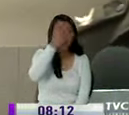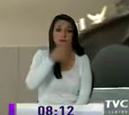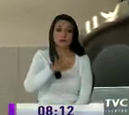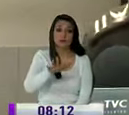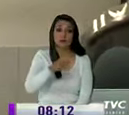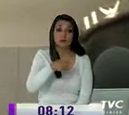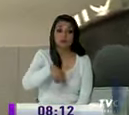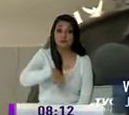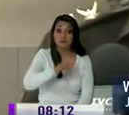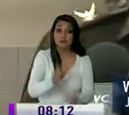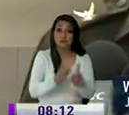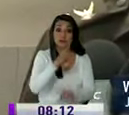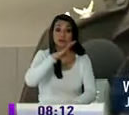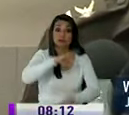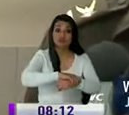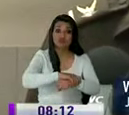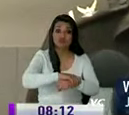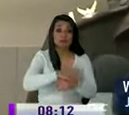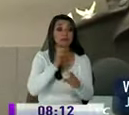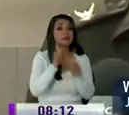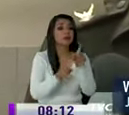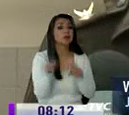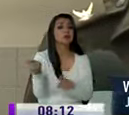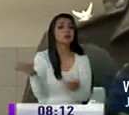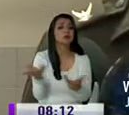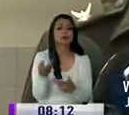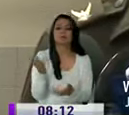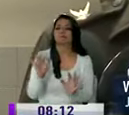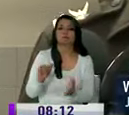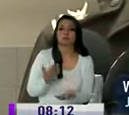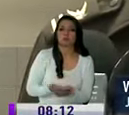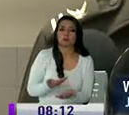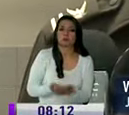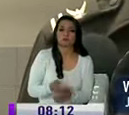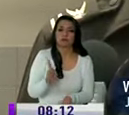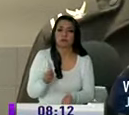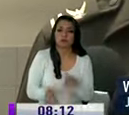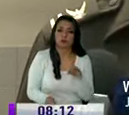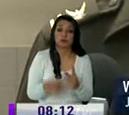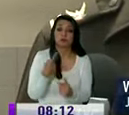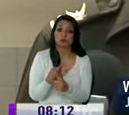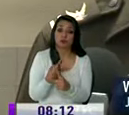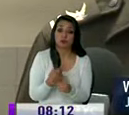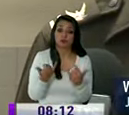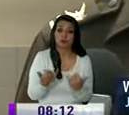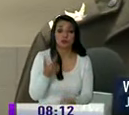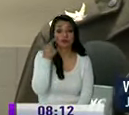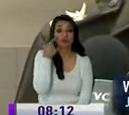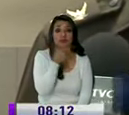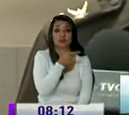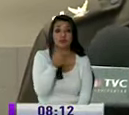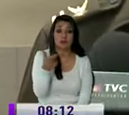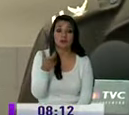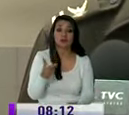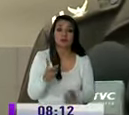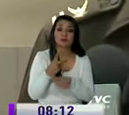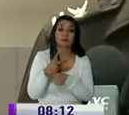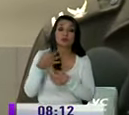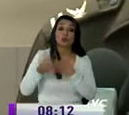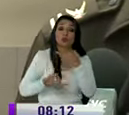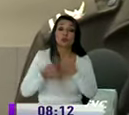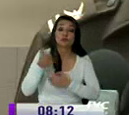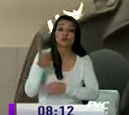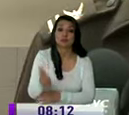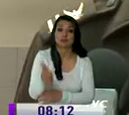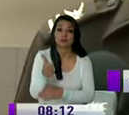no pudieron justificar esta mercadería ahora lo que tenemos que nosotros coordinar con la fiscalía y la judicatura para que